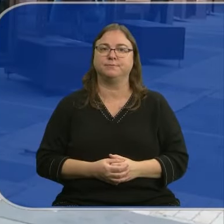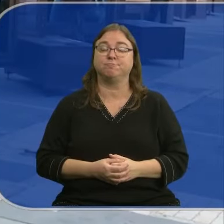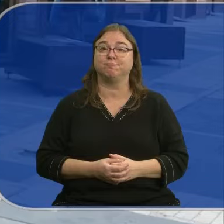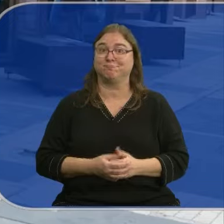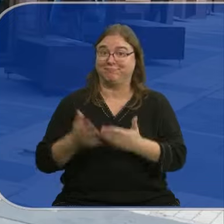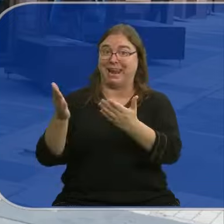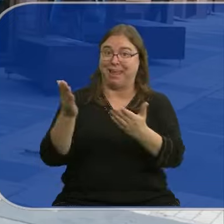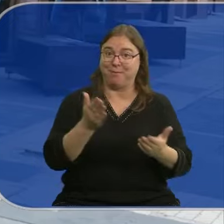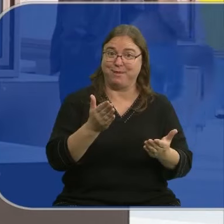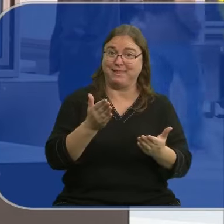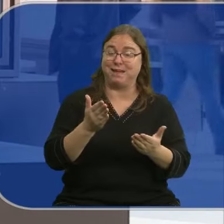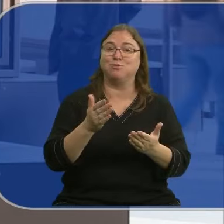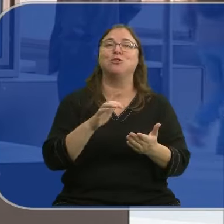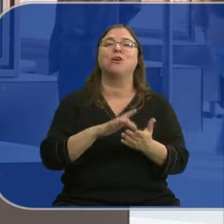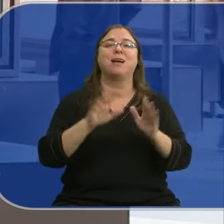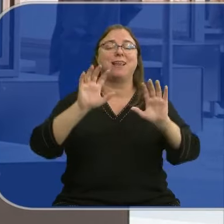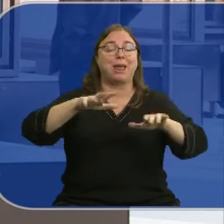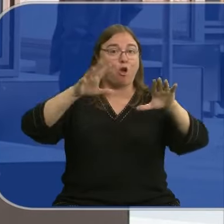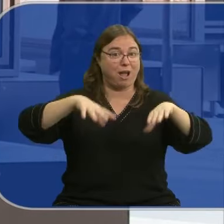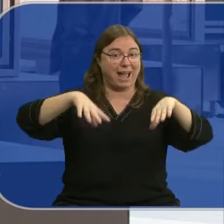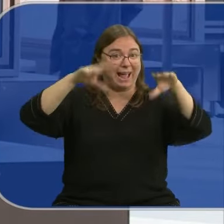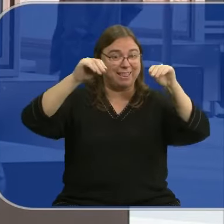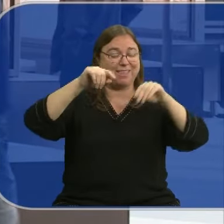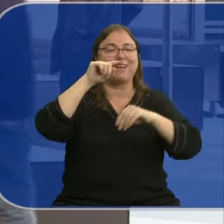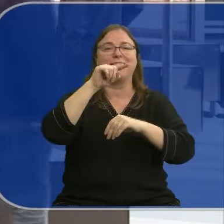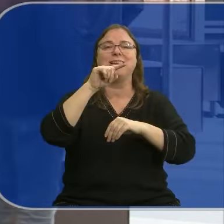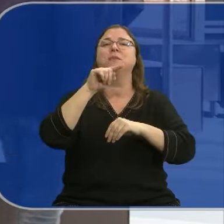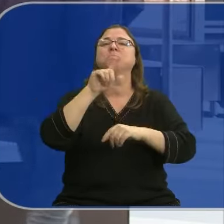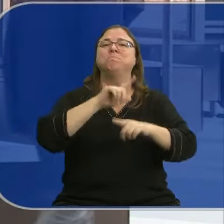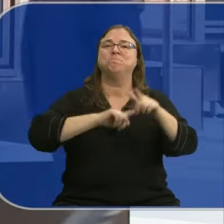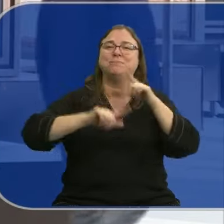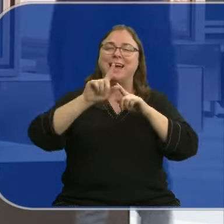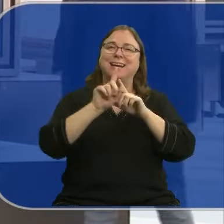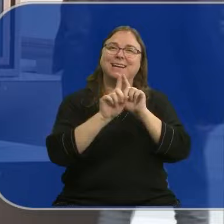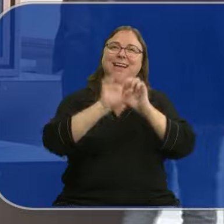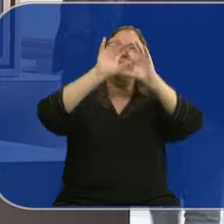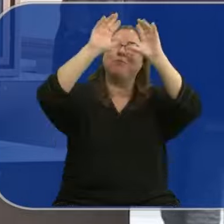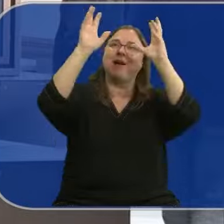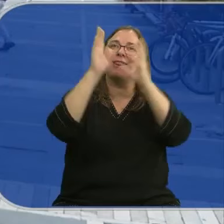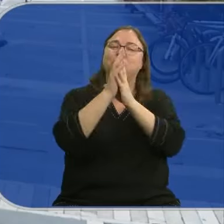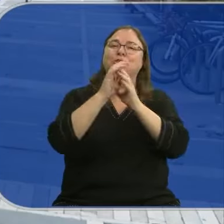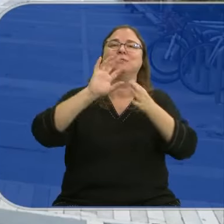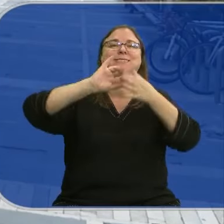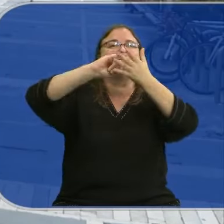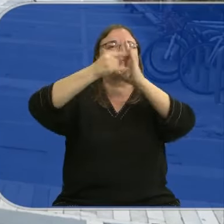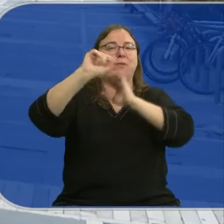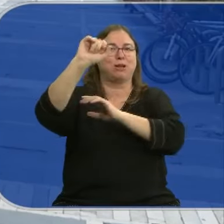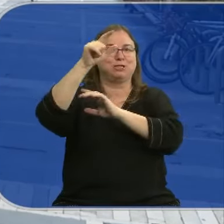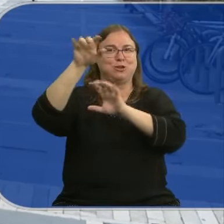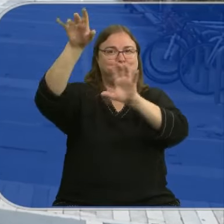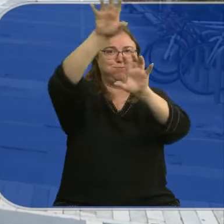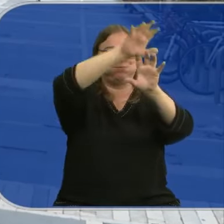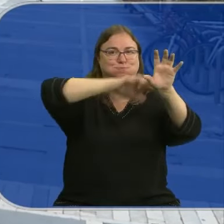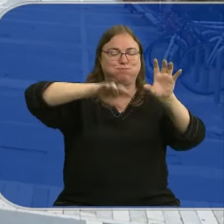Les invitamos en la Catedral de León a iniciar un viaje de ida y vuelta por el espacio, concretamente por el Sistema Solar. Es un recorrido que ha